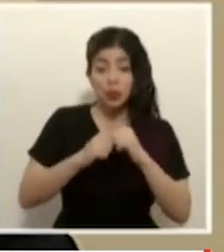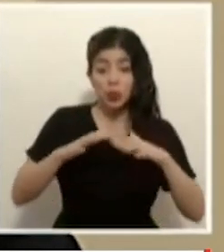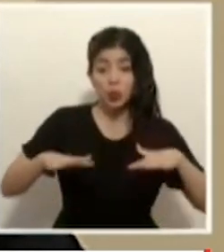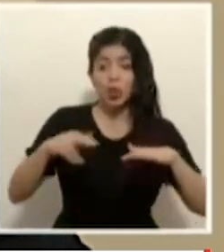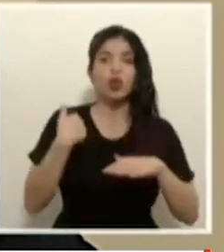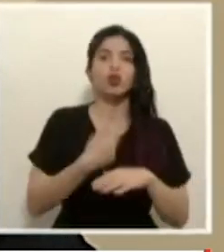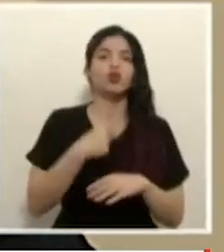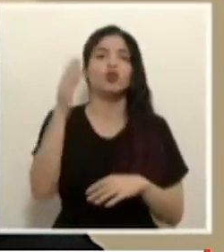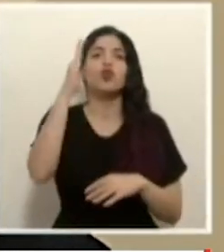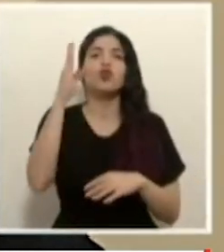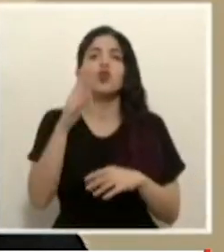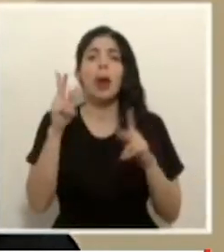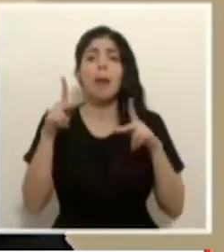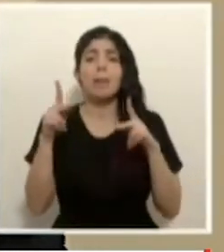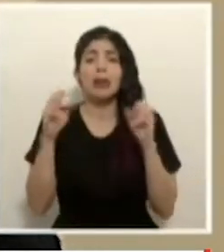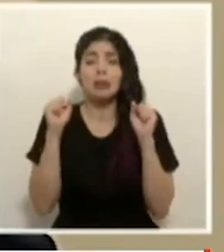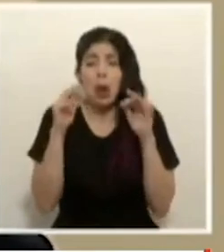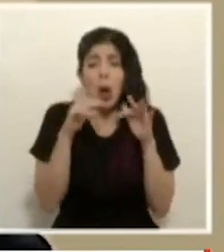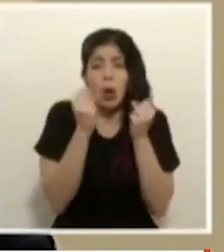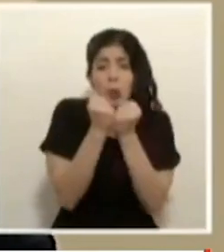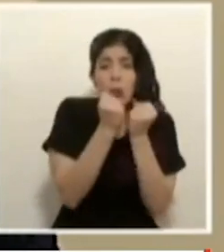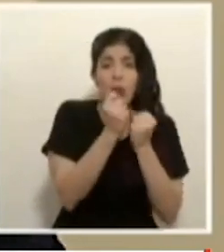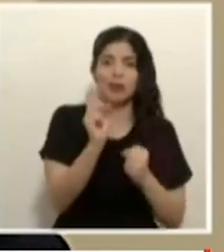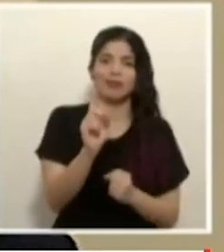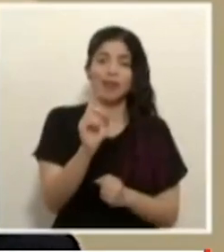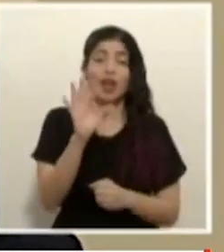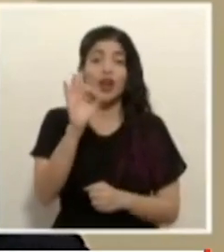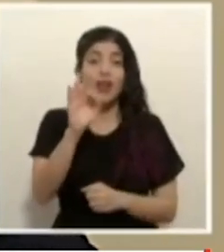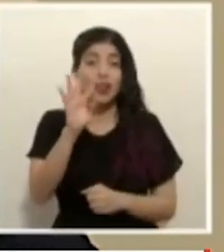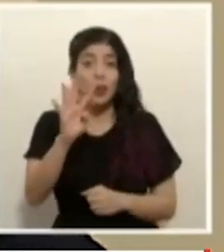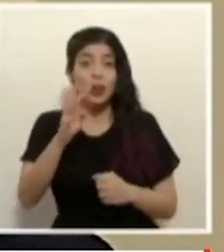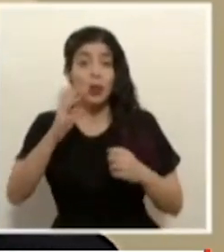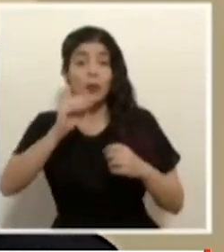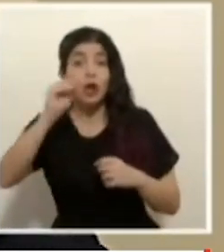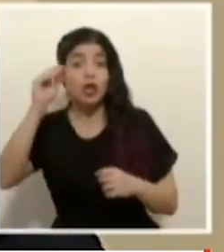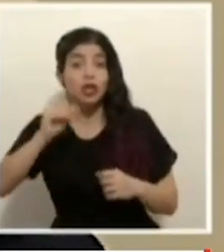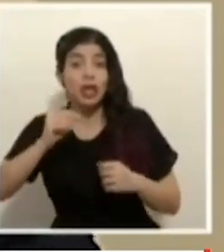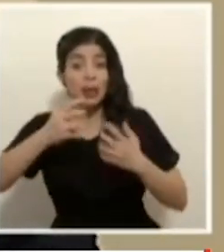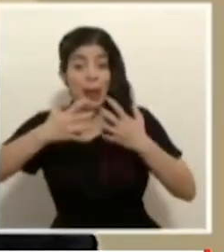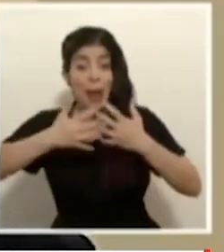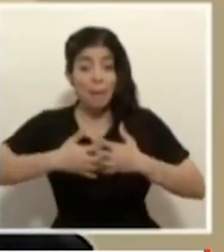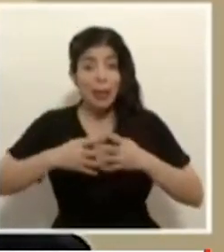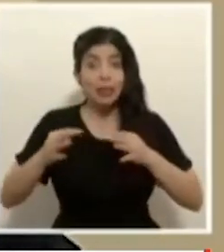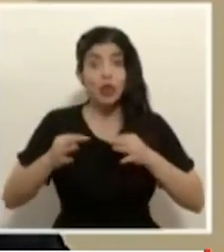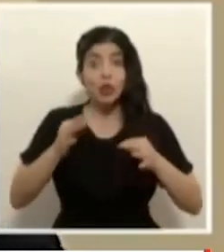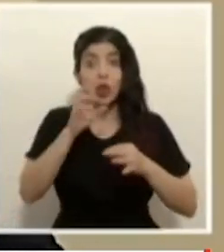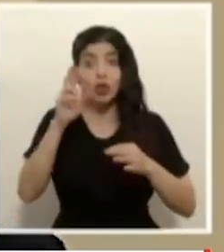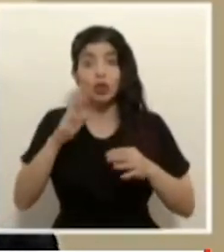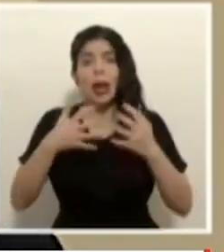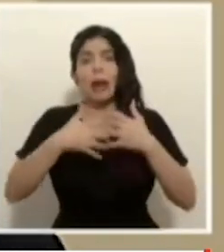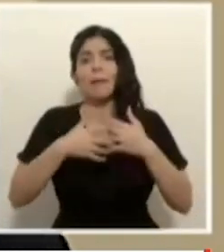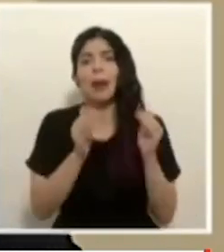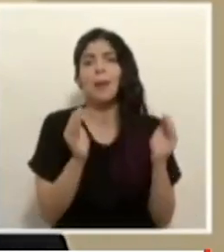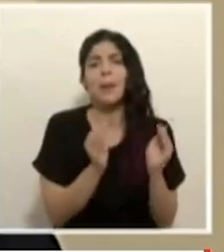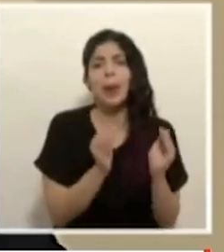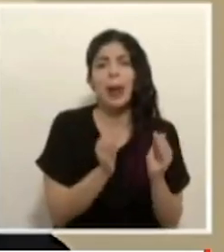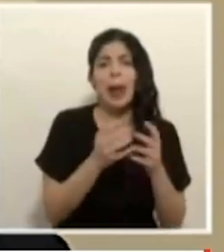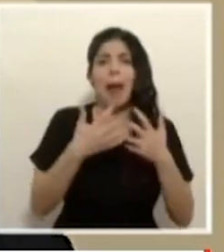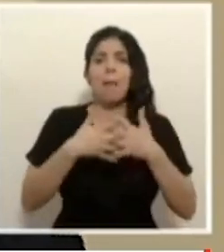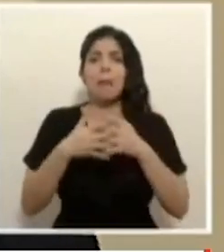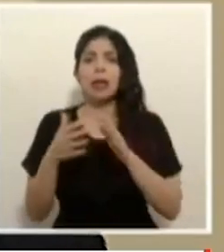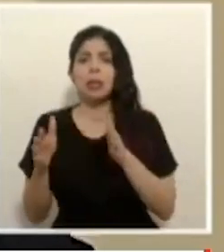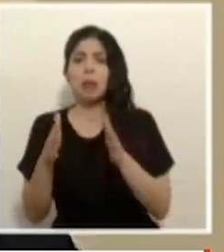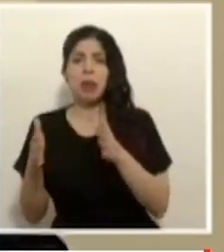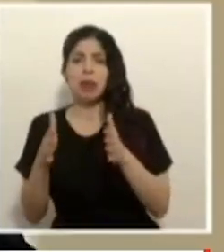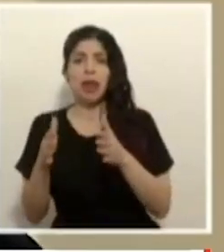aglomeraciones el 94% de las empresas turísticas costarricenses son pequeñas y medianas entonces las experiencias